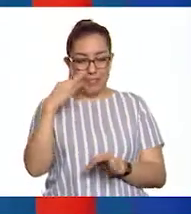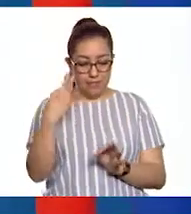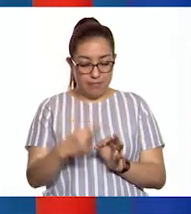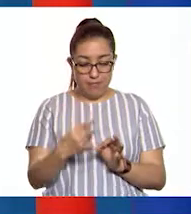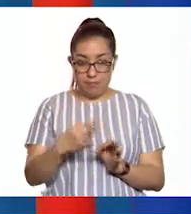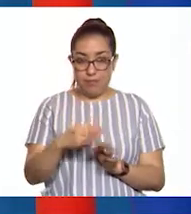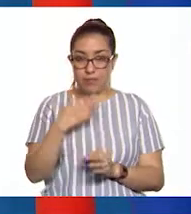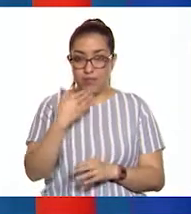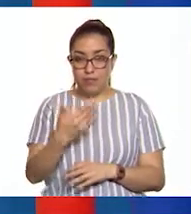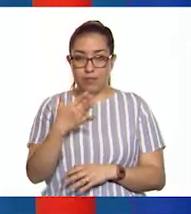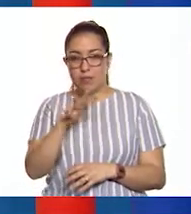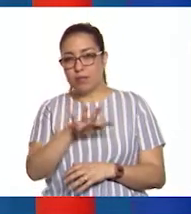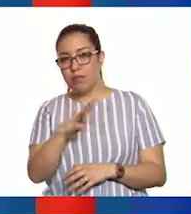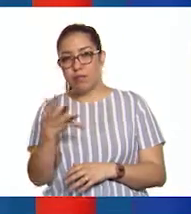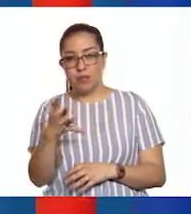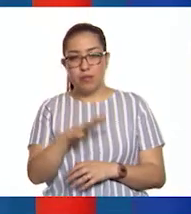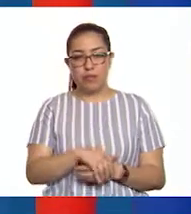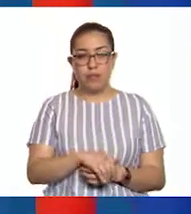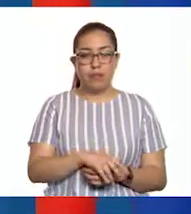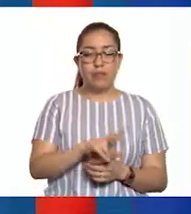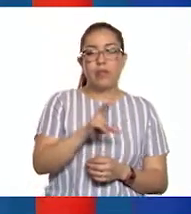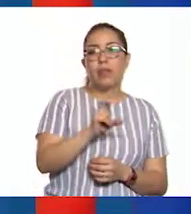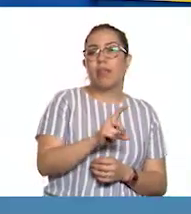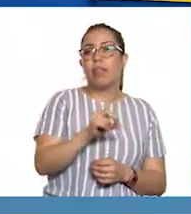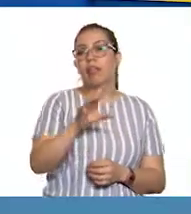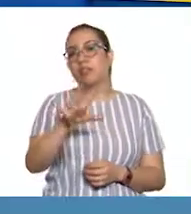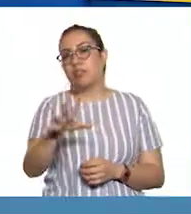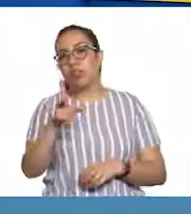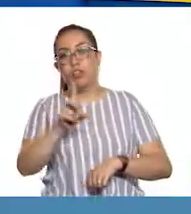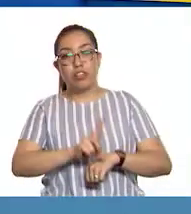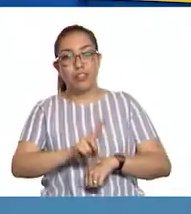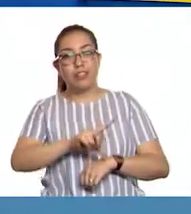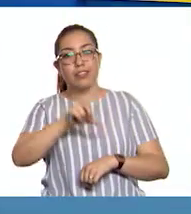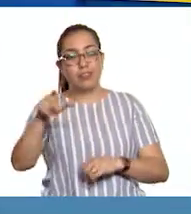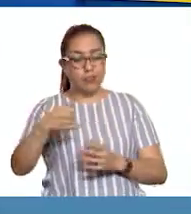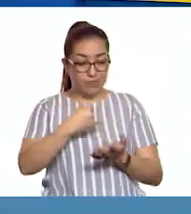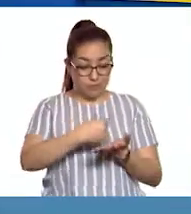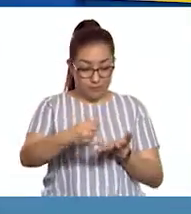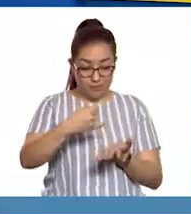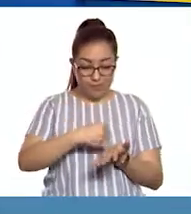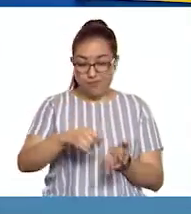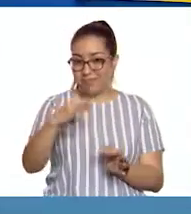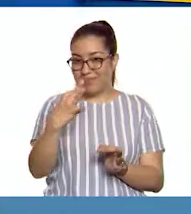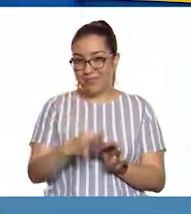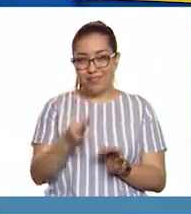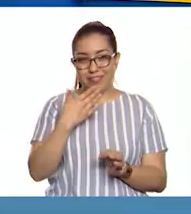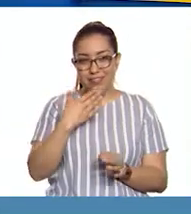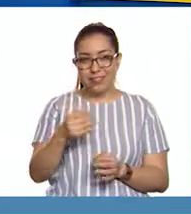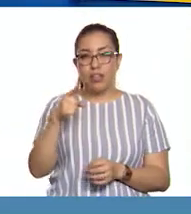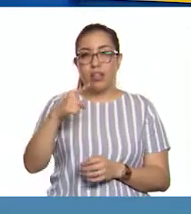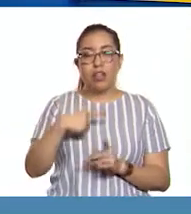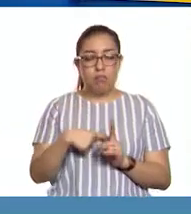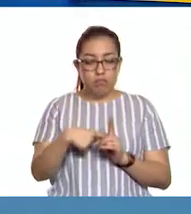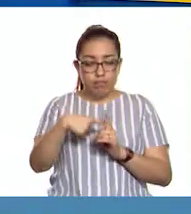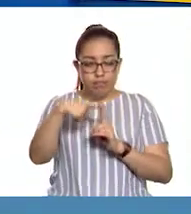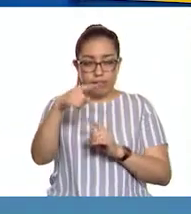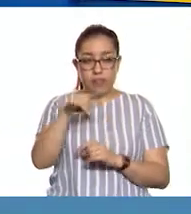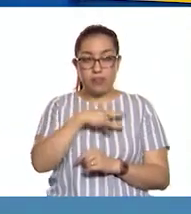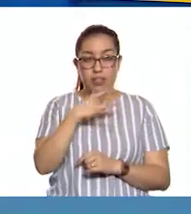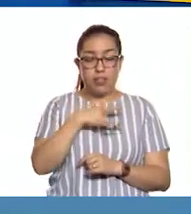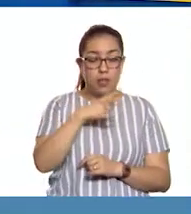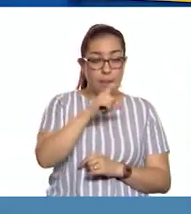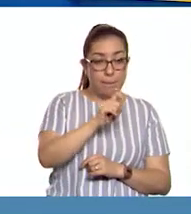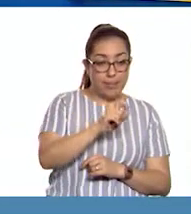realizará más o menos a los 35 días. Y por último, la temperatura que debe tener el lugar es entre 26